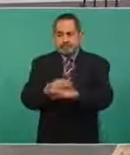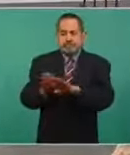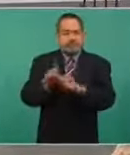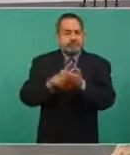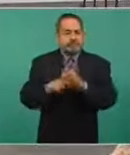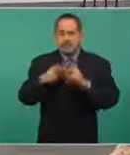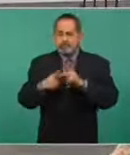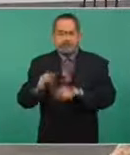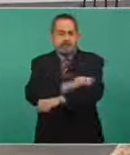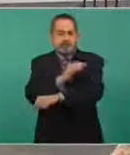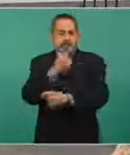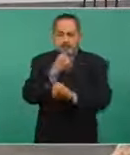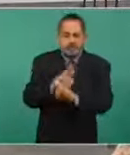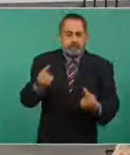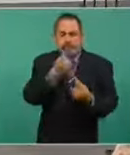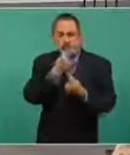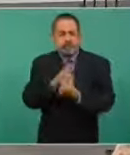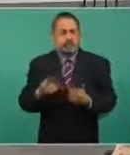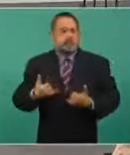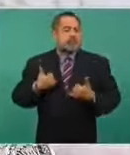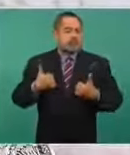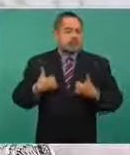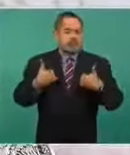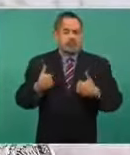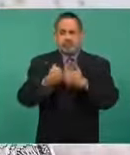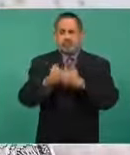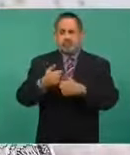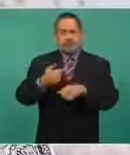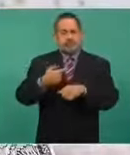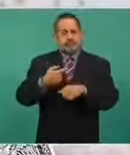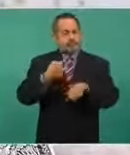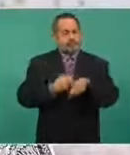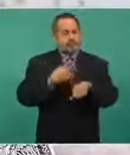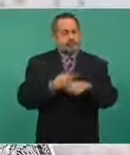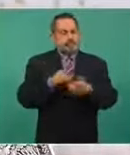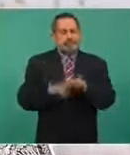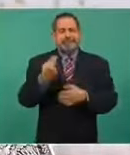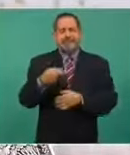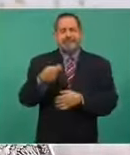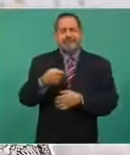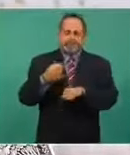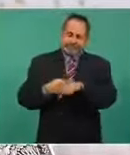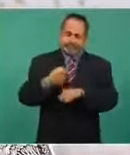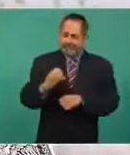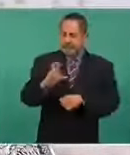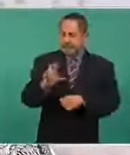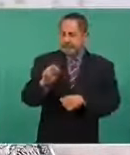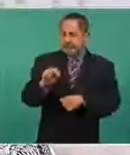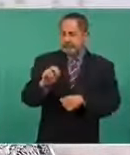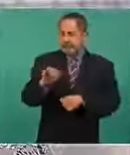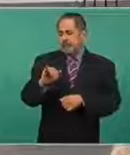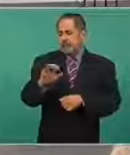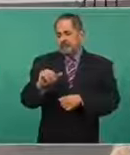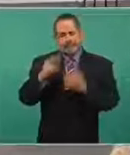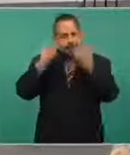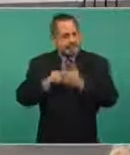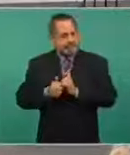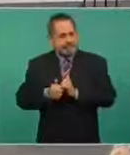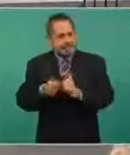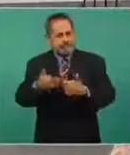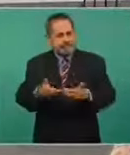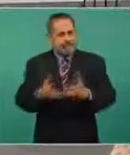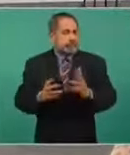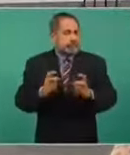la vacunación de niñas, niños adolescentes con enfermedades crónicas. Hemos revisado todos los días o prácticamente de manera